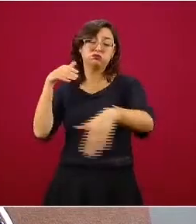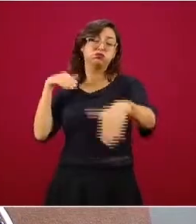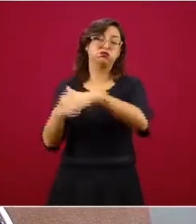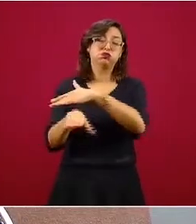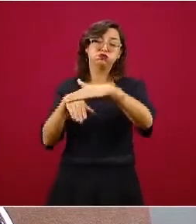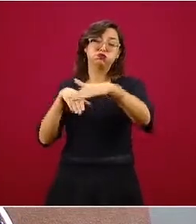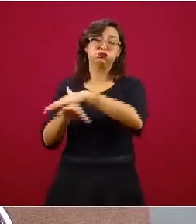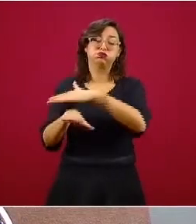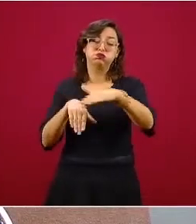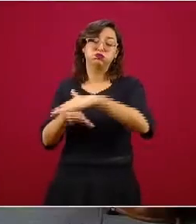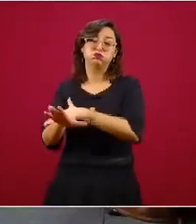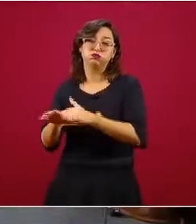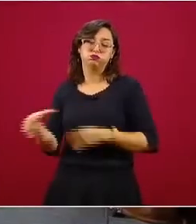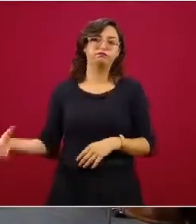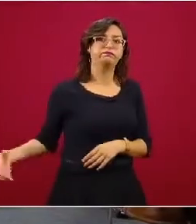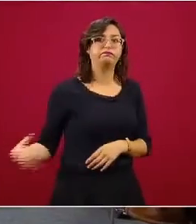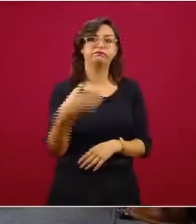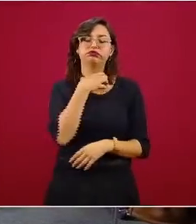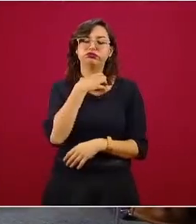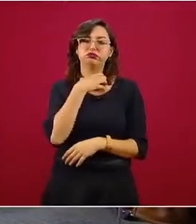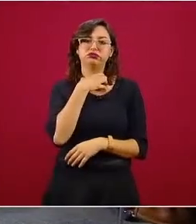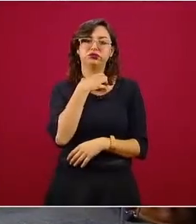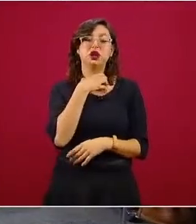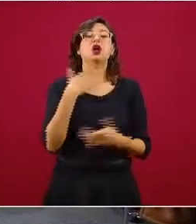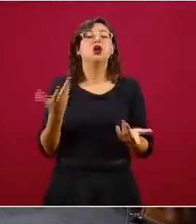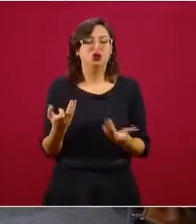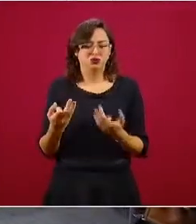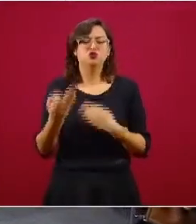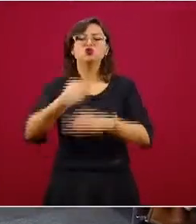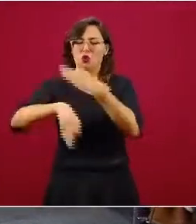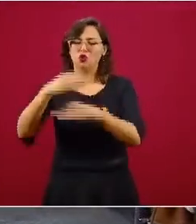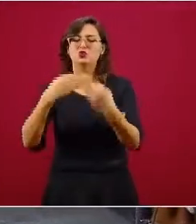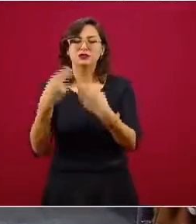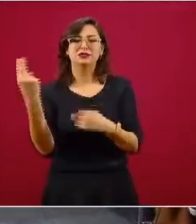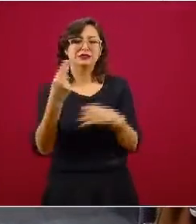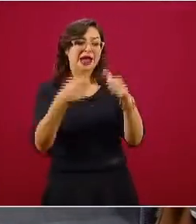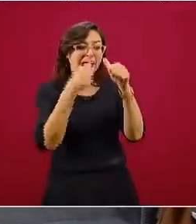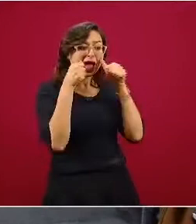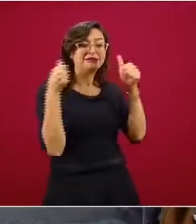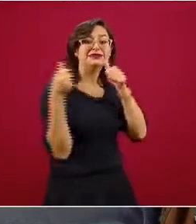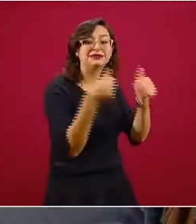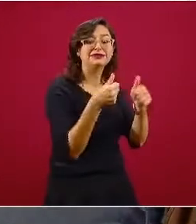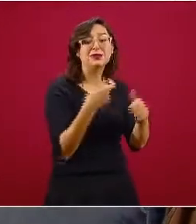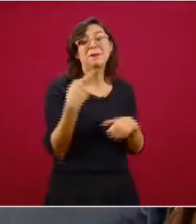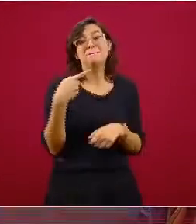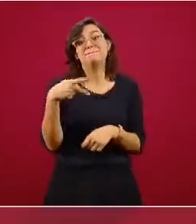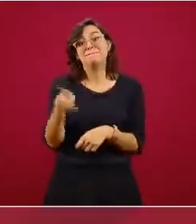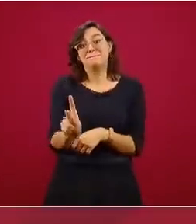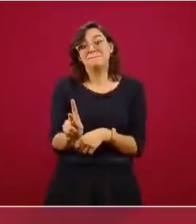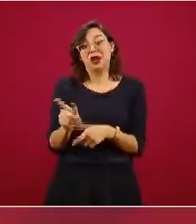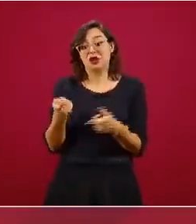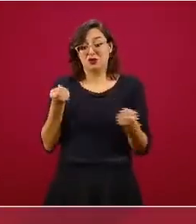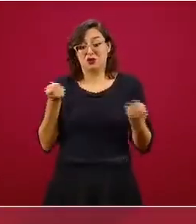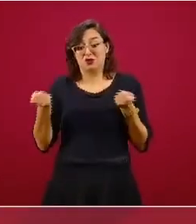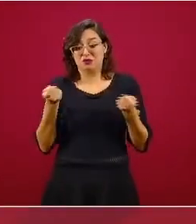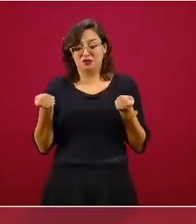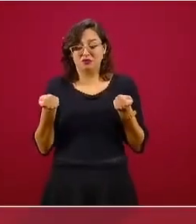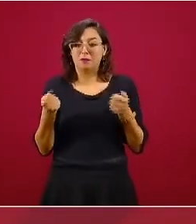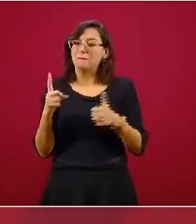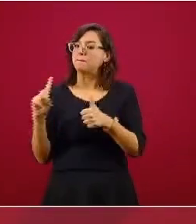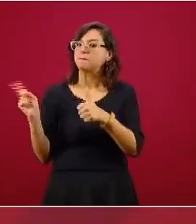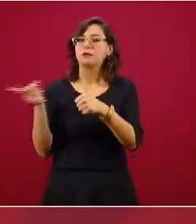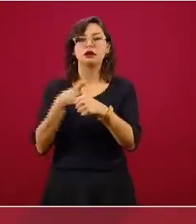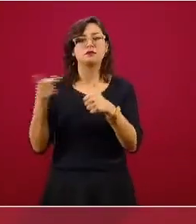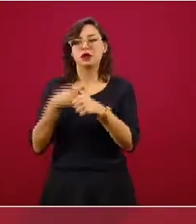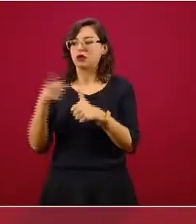mundo merece atención. Pero en términos médicos, en términos del control epidémico, tienen naturalmente prioridad